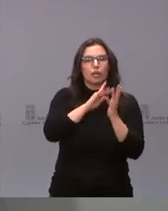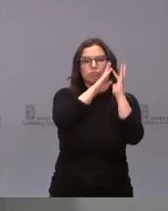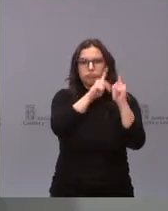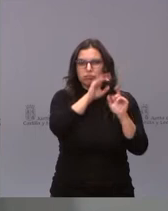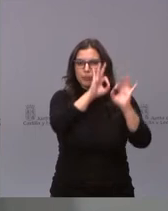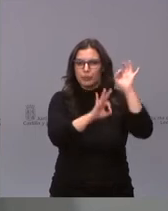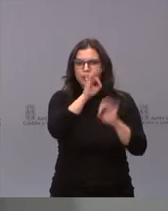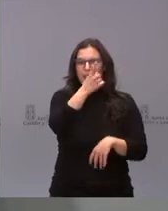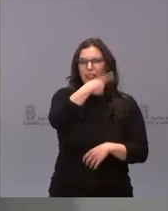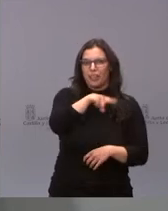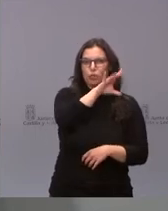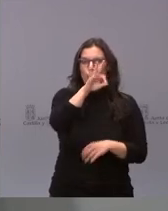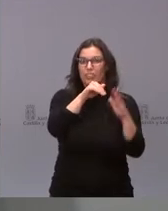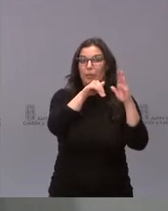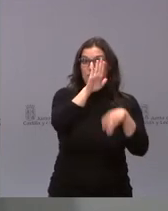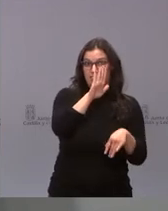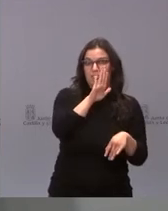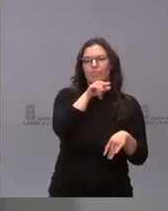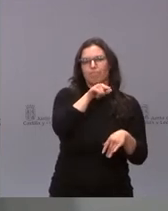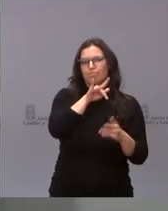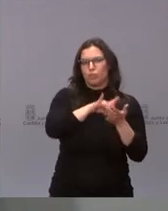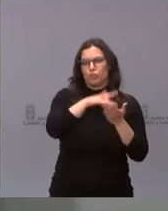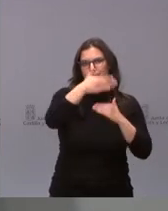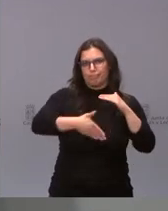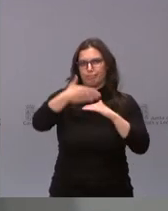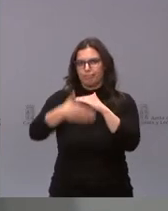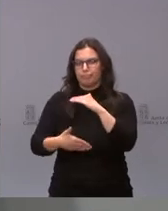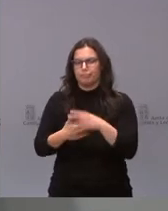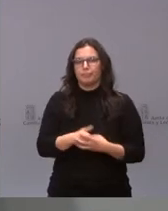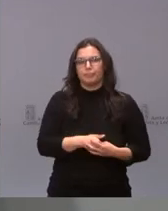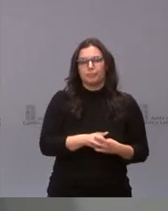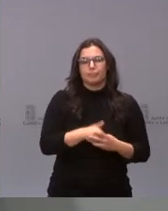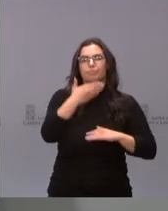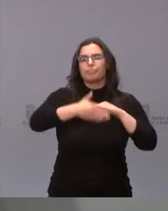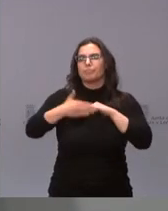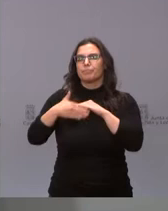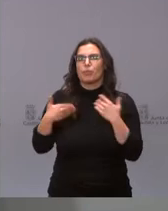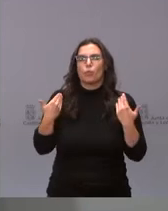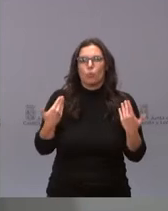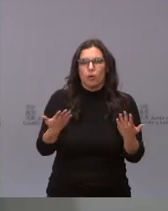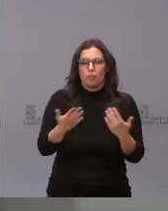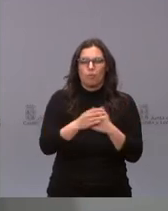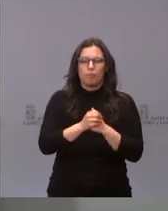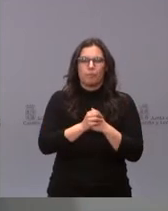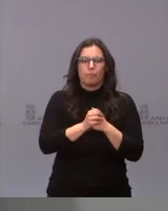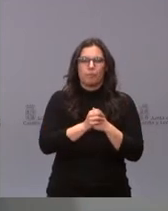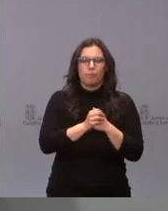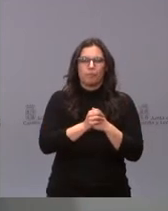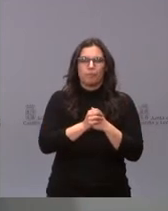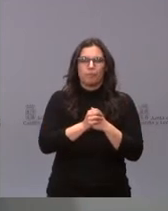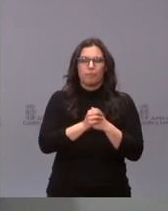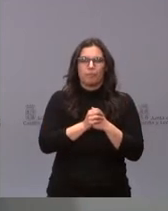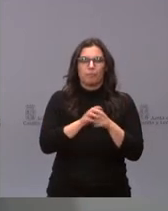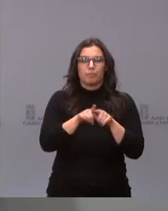150. Esas medidas excepcionales consisten en la eliminación de la